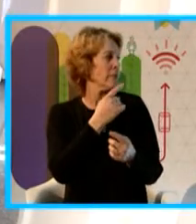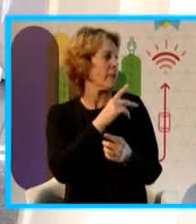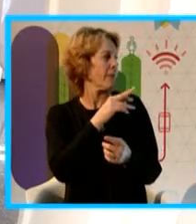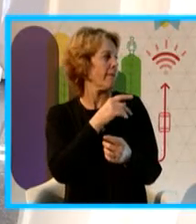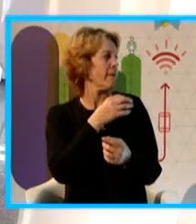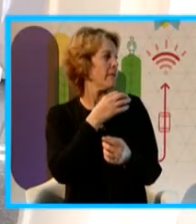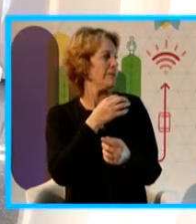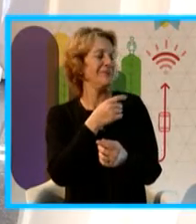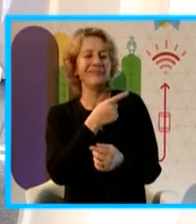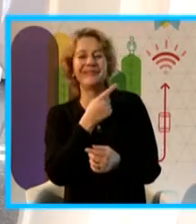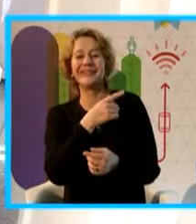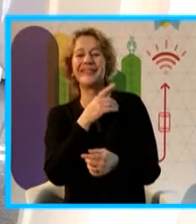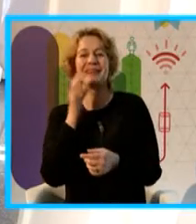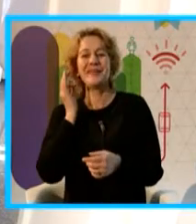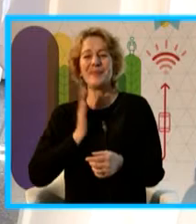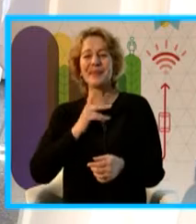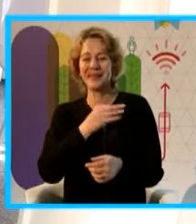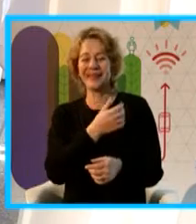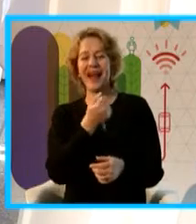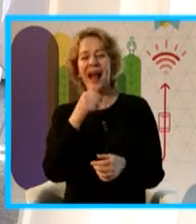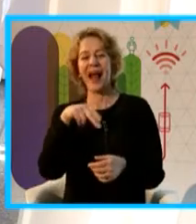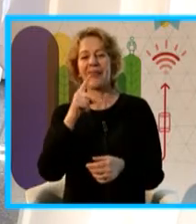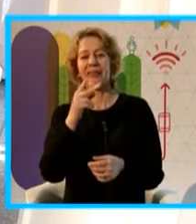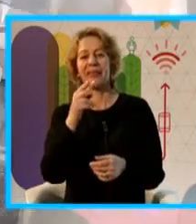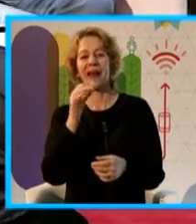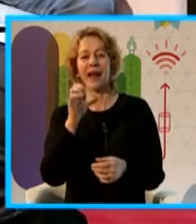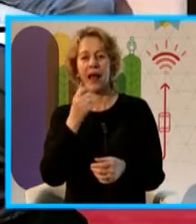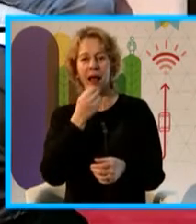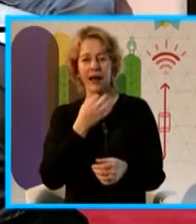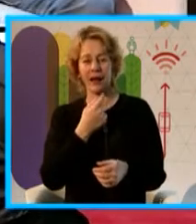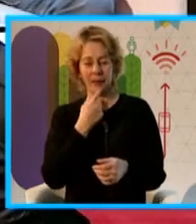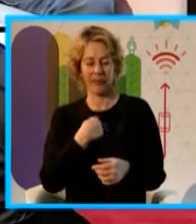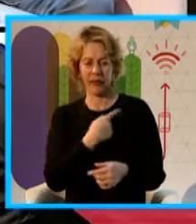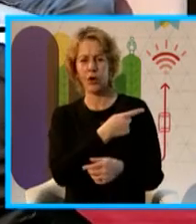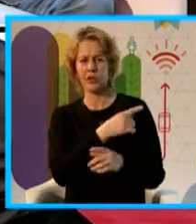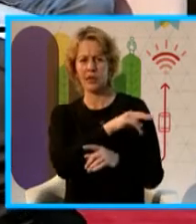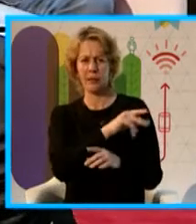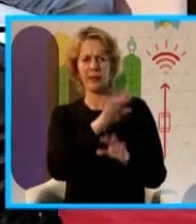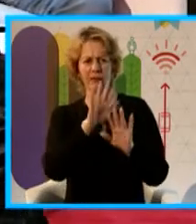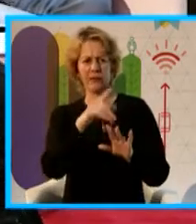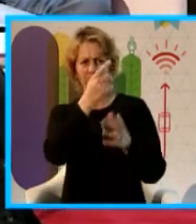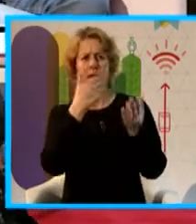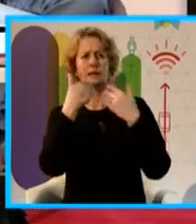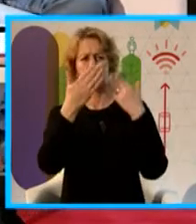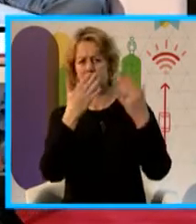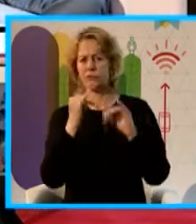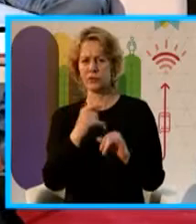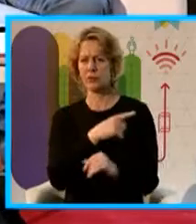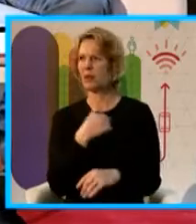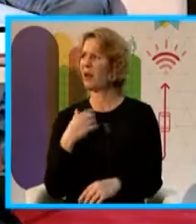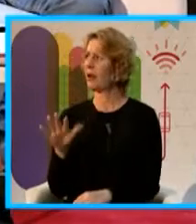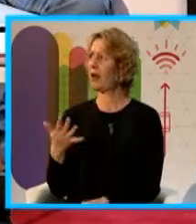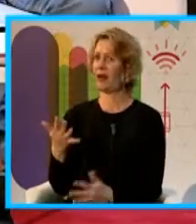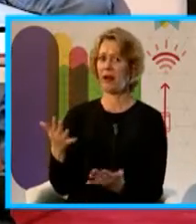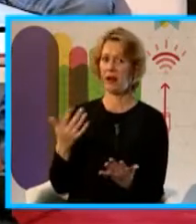¿verdad? ¿Para qué? Sí, sí, sí, estoy disponible. Para seguir conversando. A los montevideanos nos